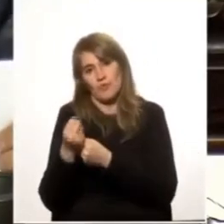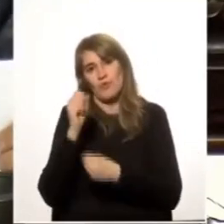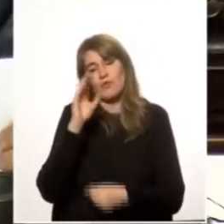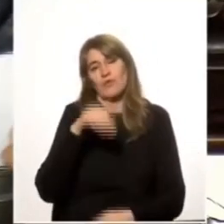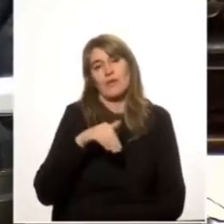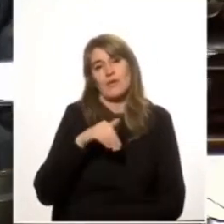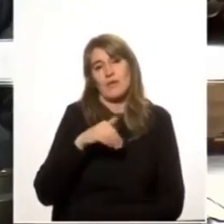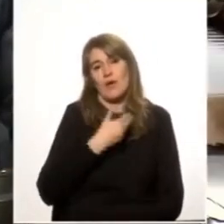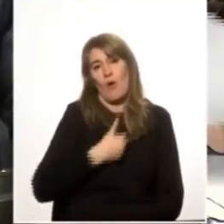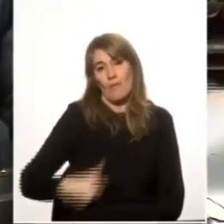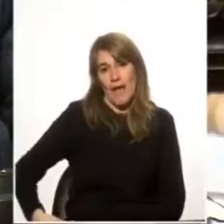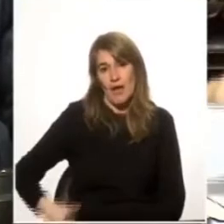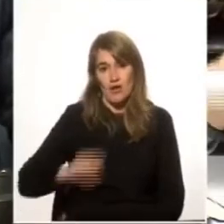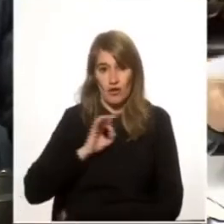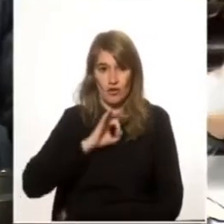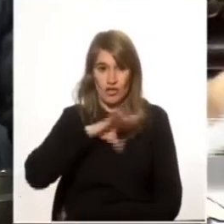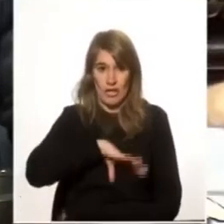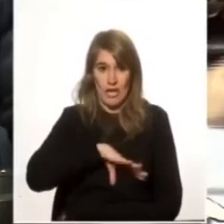de Chile.